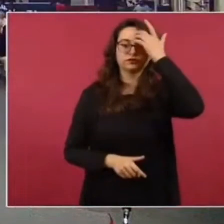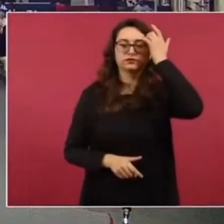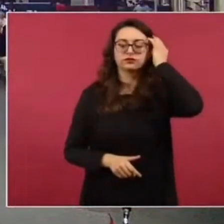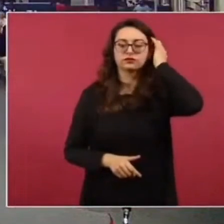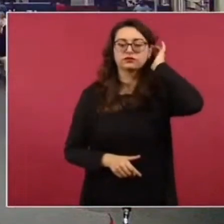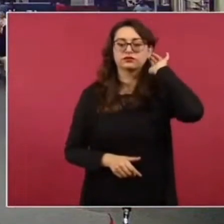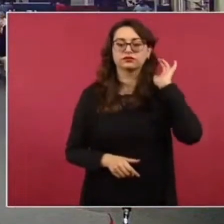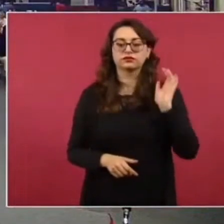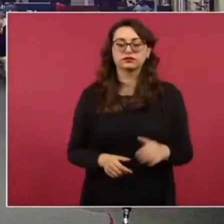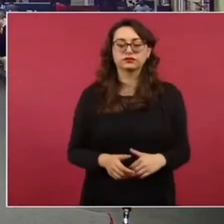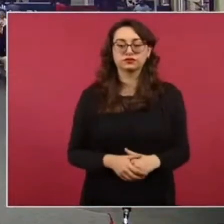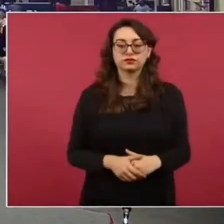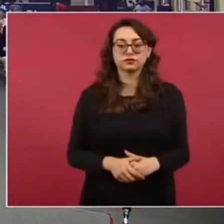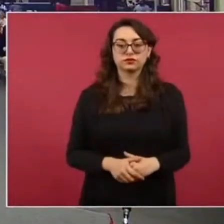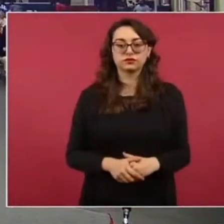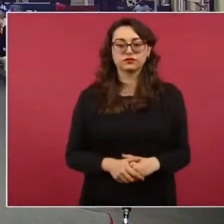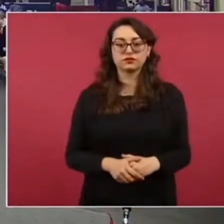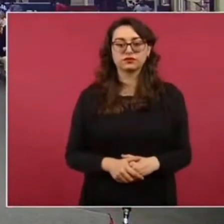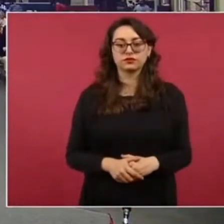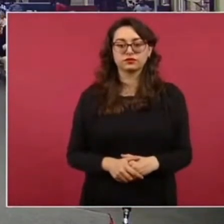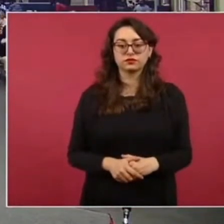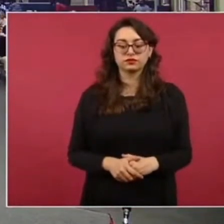y tiene algunos capítulos